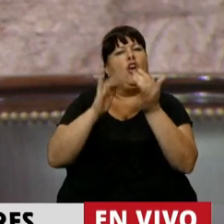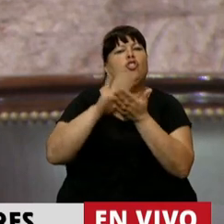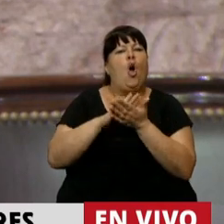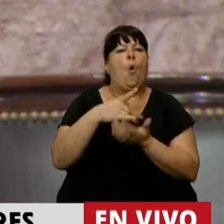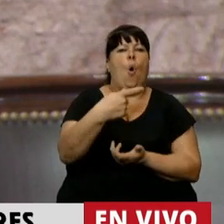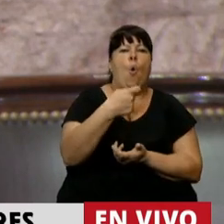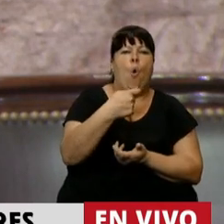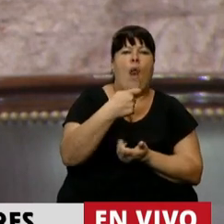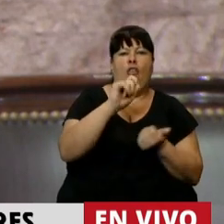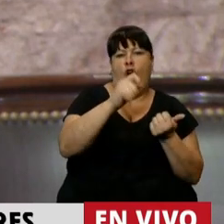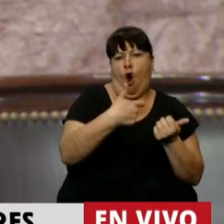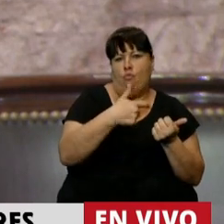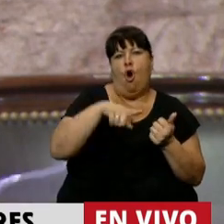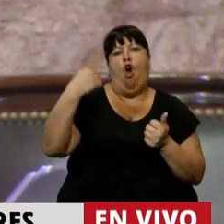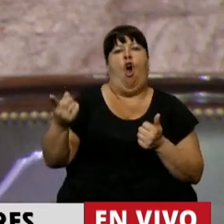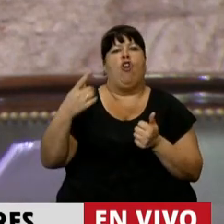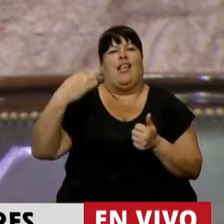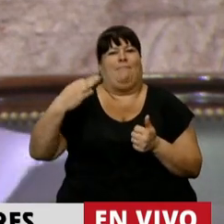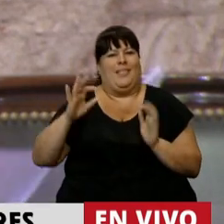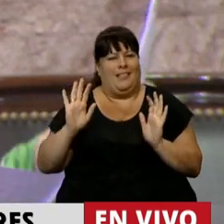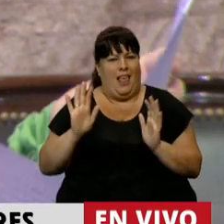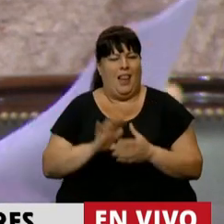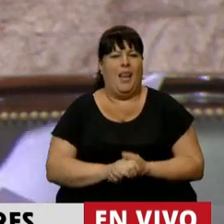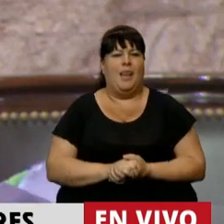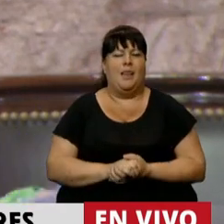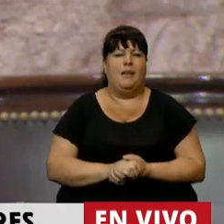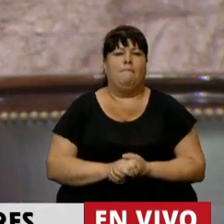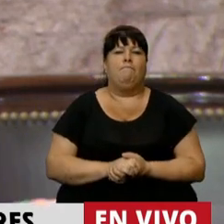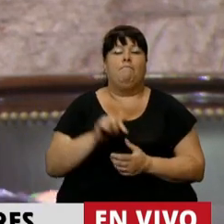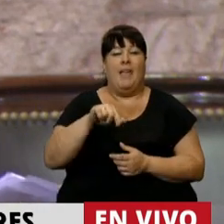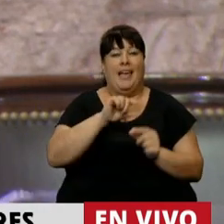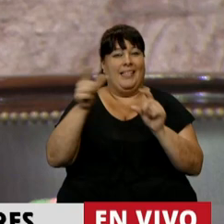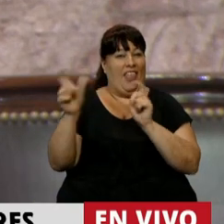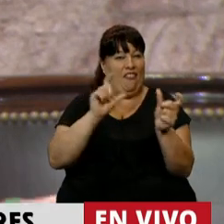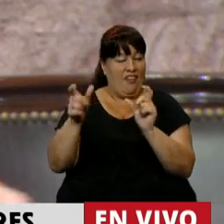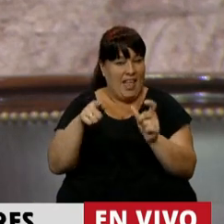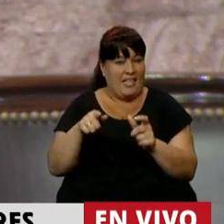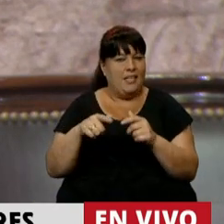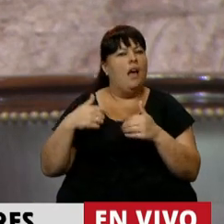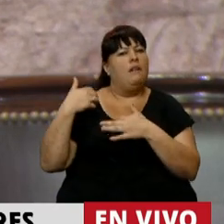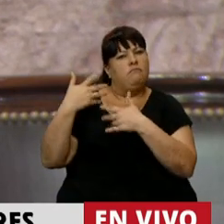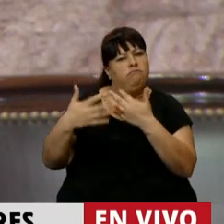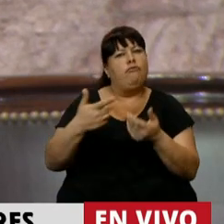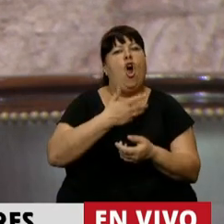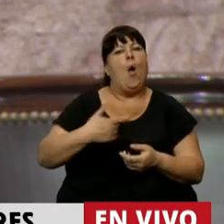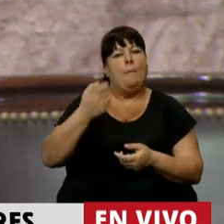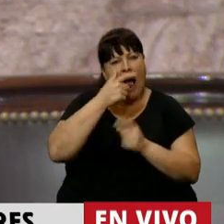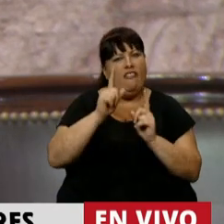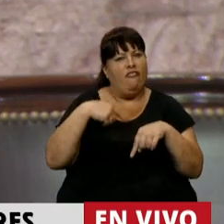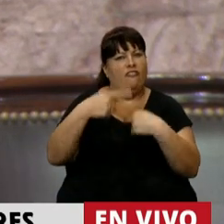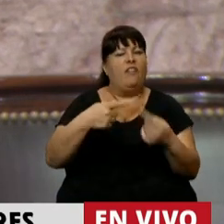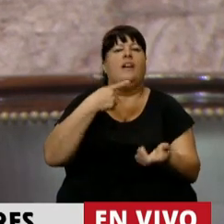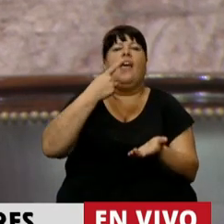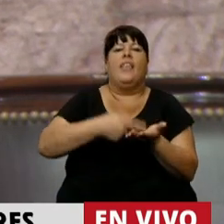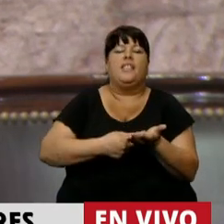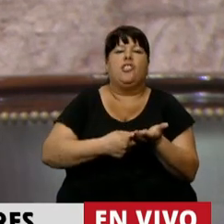las jubilaciones ordinarias y de las que no son ordinarias. Esta fragmentación avanzó con el gobierno de Macri cuando